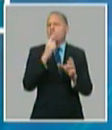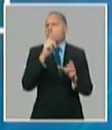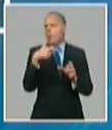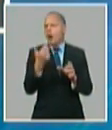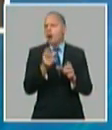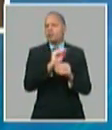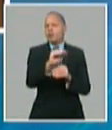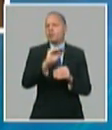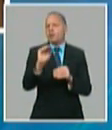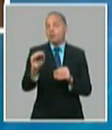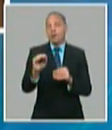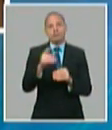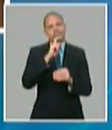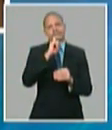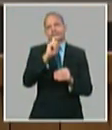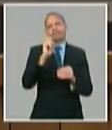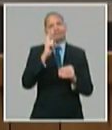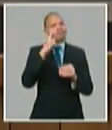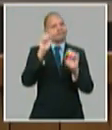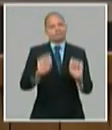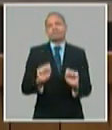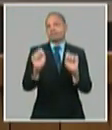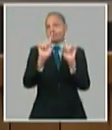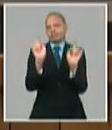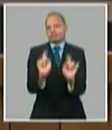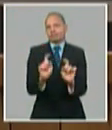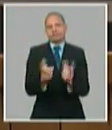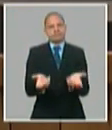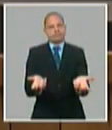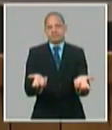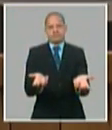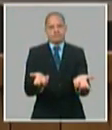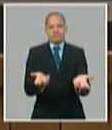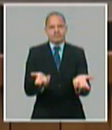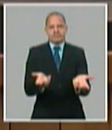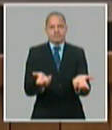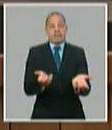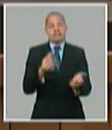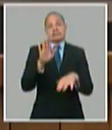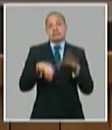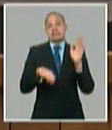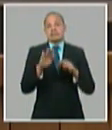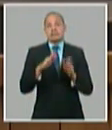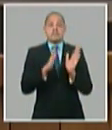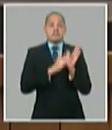el combustible que se asignará mensualmente a todas las entidades dependerá de la disponibilidad